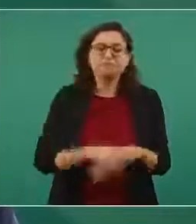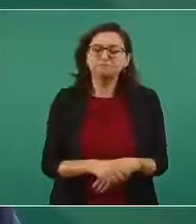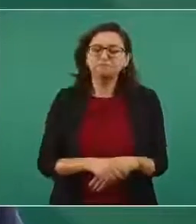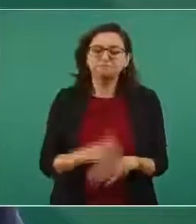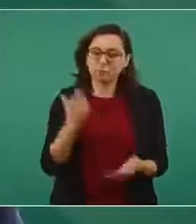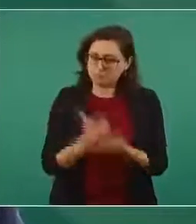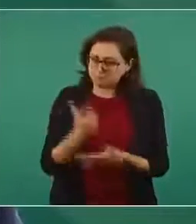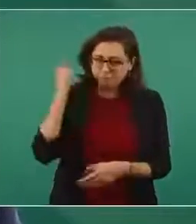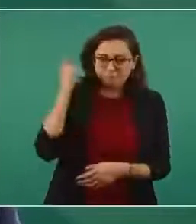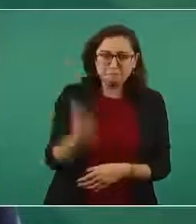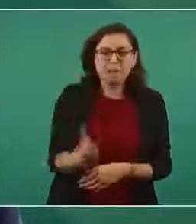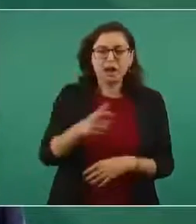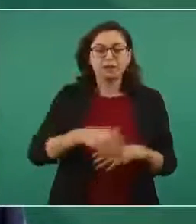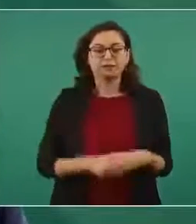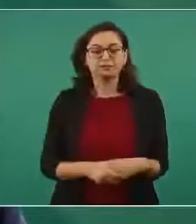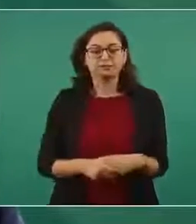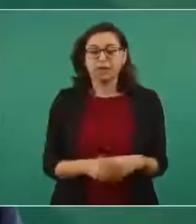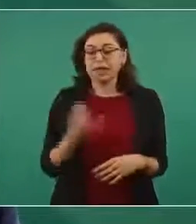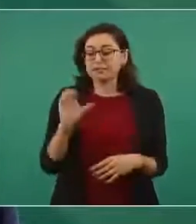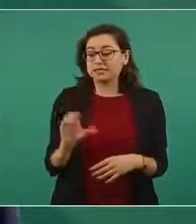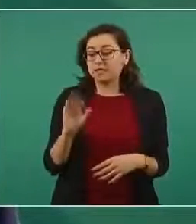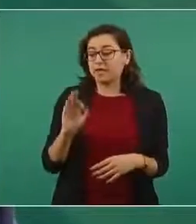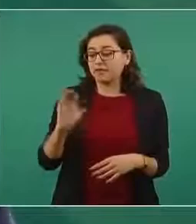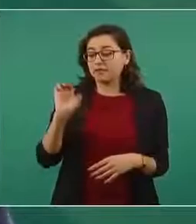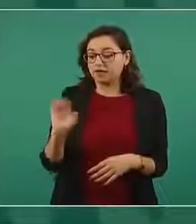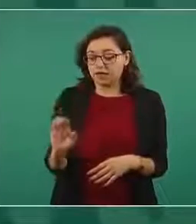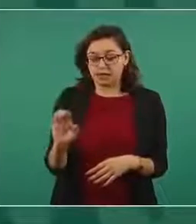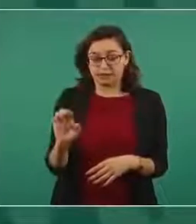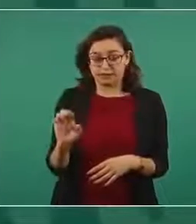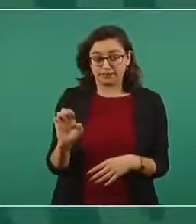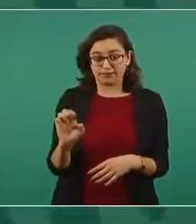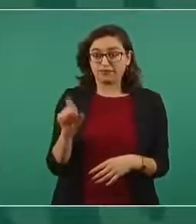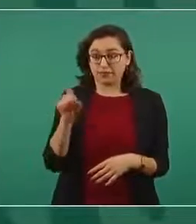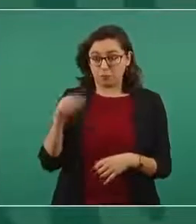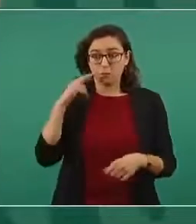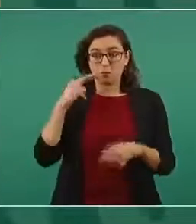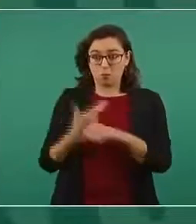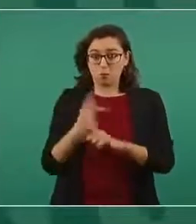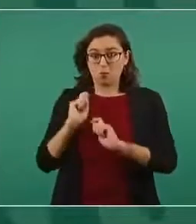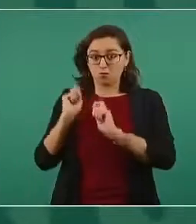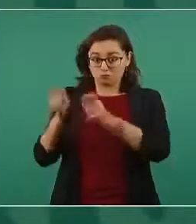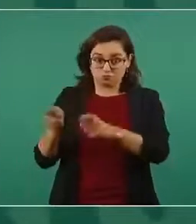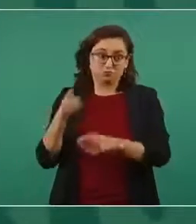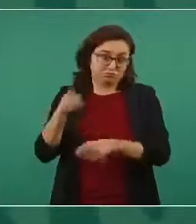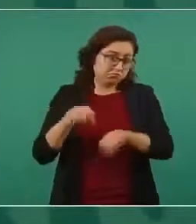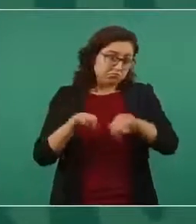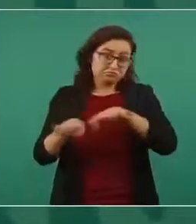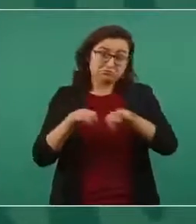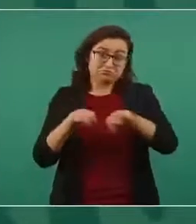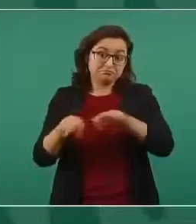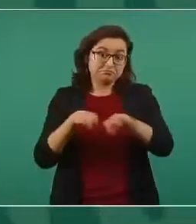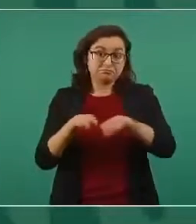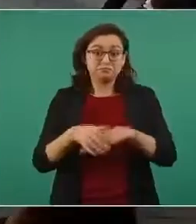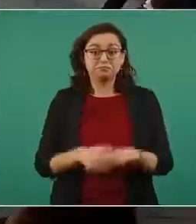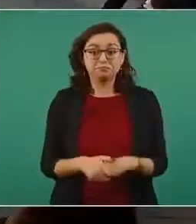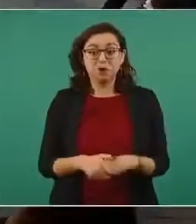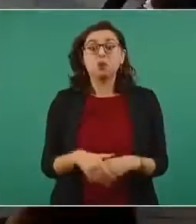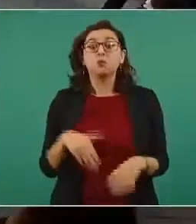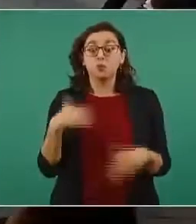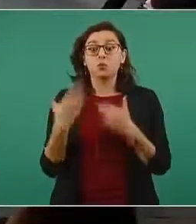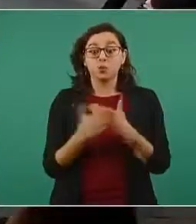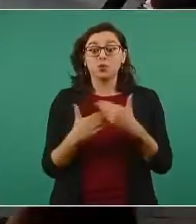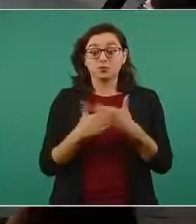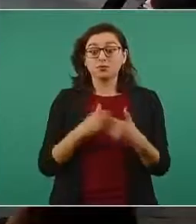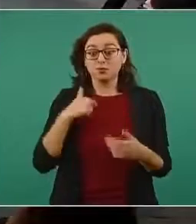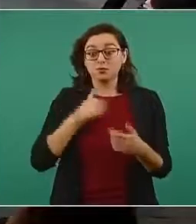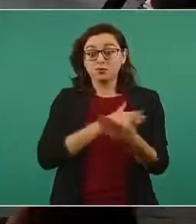y le pedí a la Comisión Federal de Electricidad que se hiciera cargo del proyecto y están trabajando en eso tengo que ir por cierto